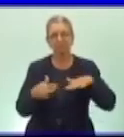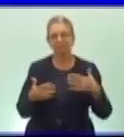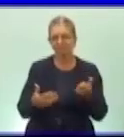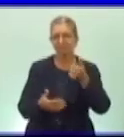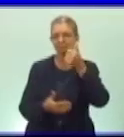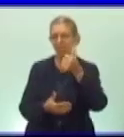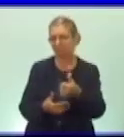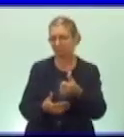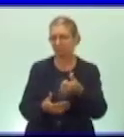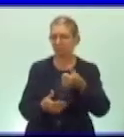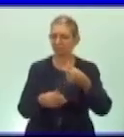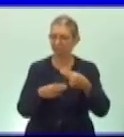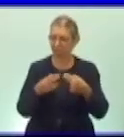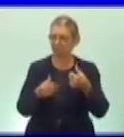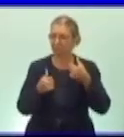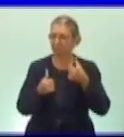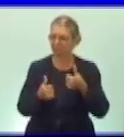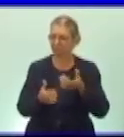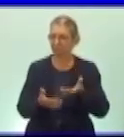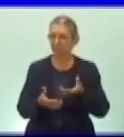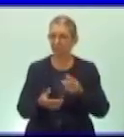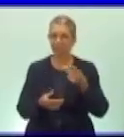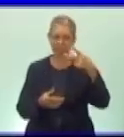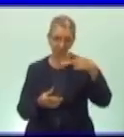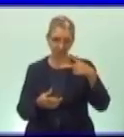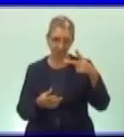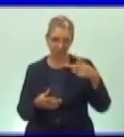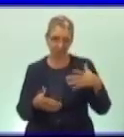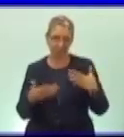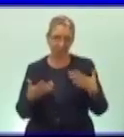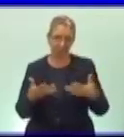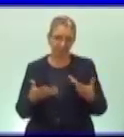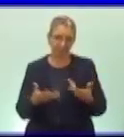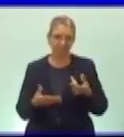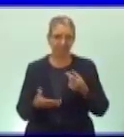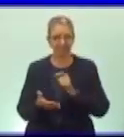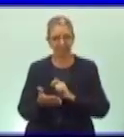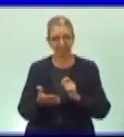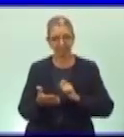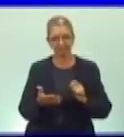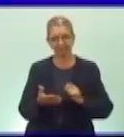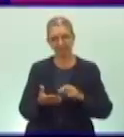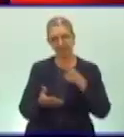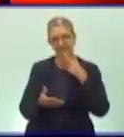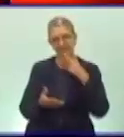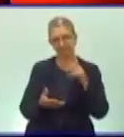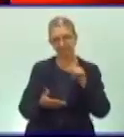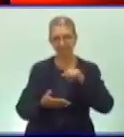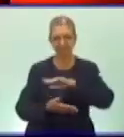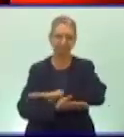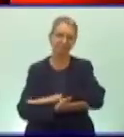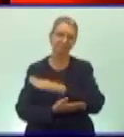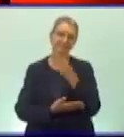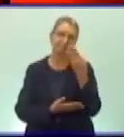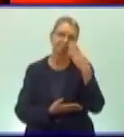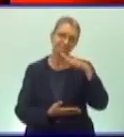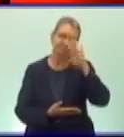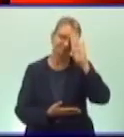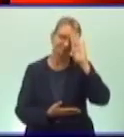después que hayas hecho esas dos actividades escribe los resultados en tu álbum de la patria.